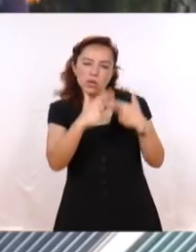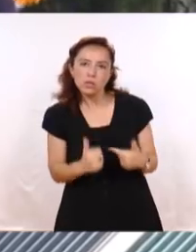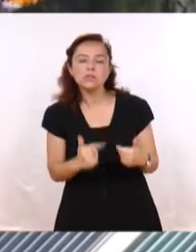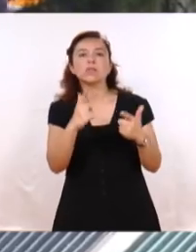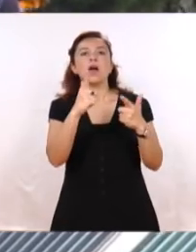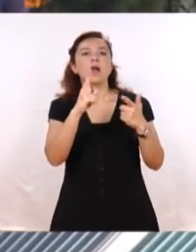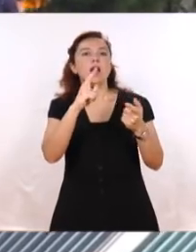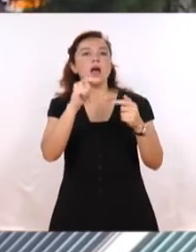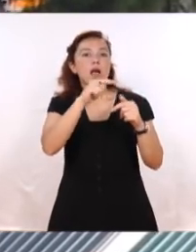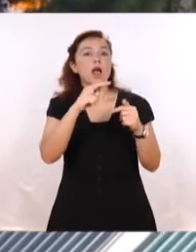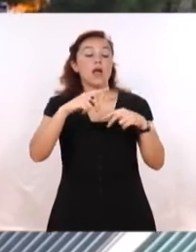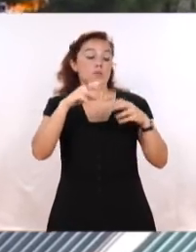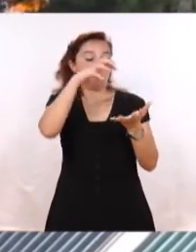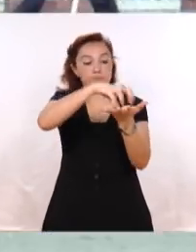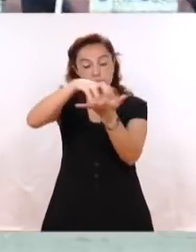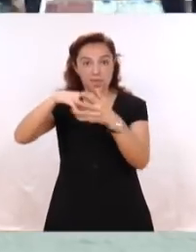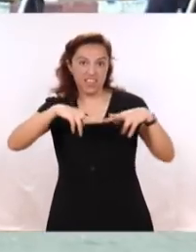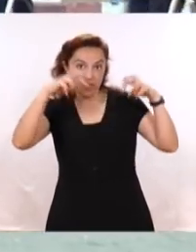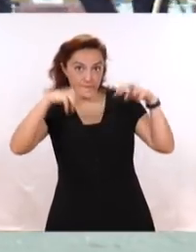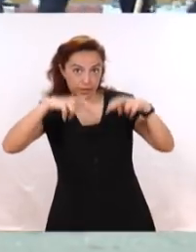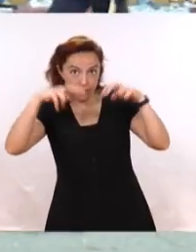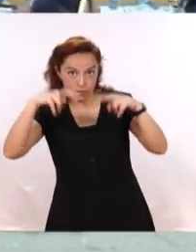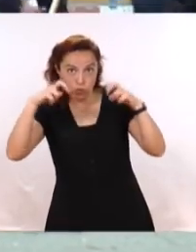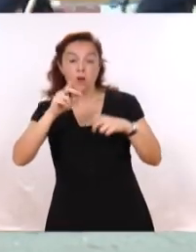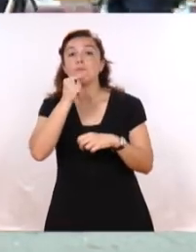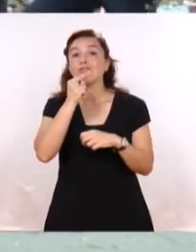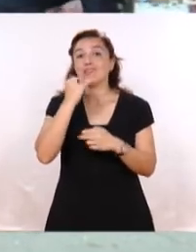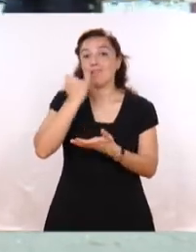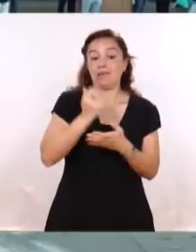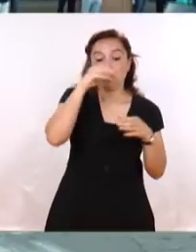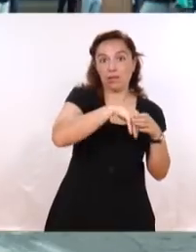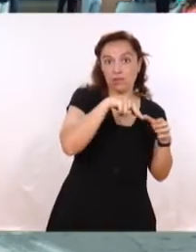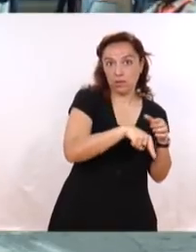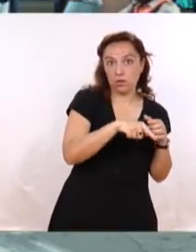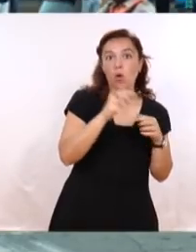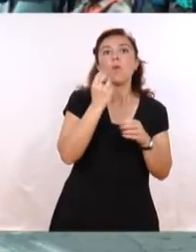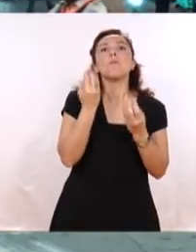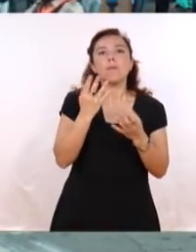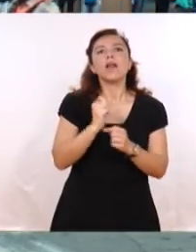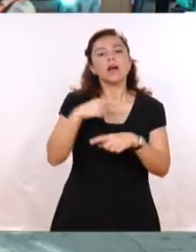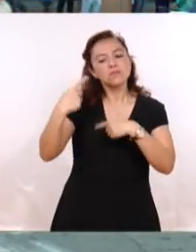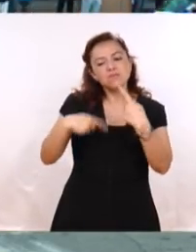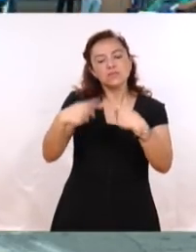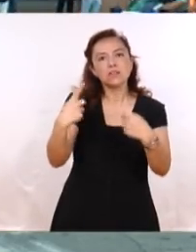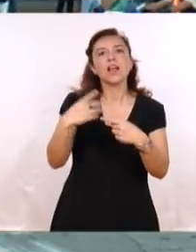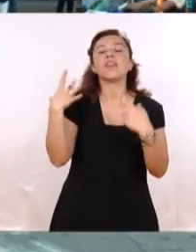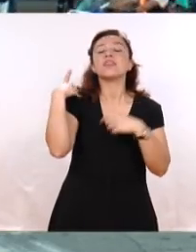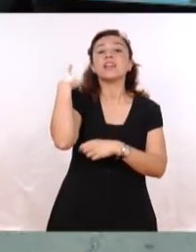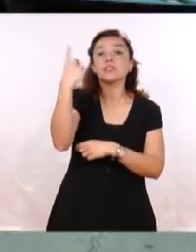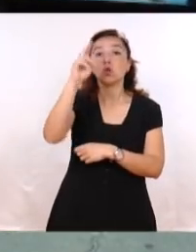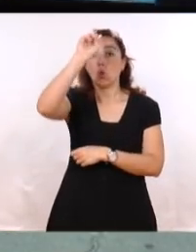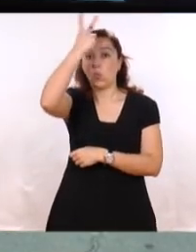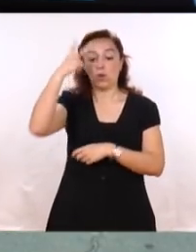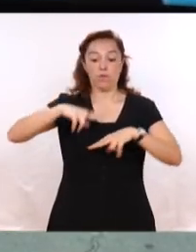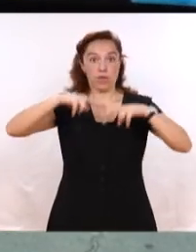vez más Los organismos de investigación Que la Policía Nacional tiene Para consolidar una Dirección Nacional de